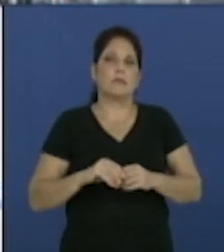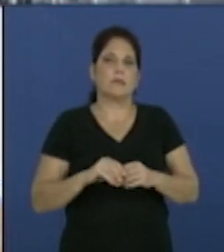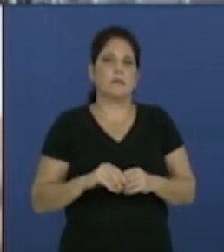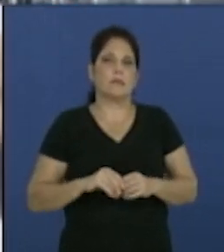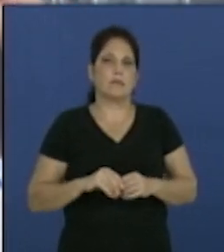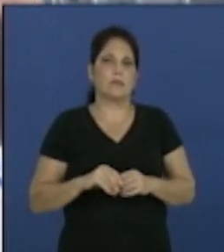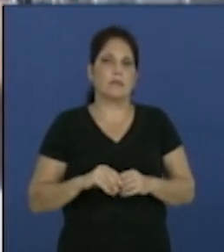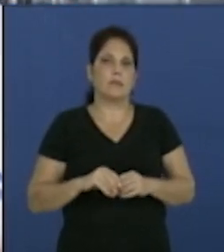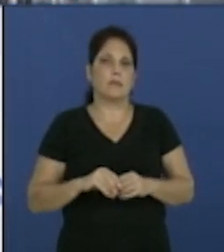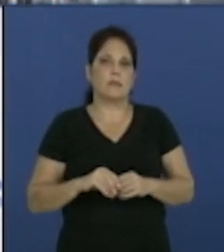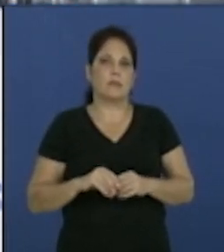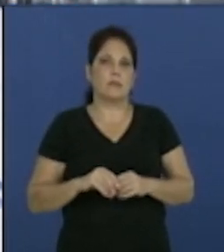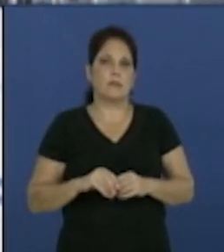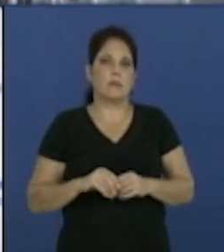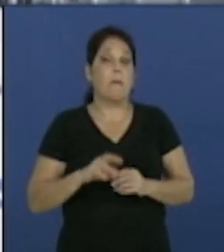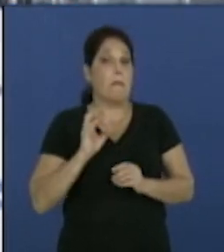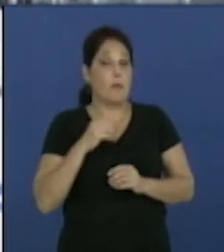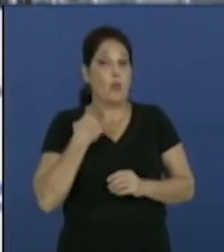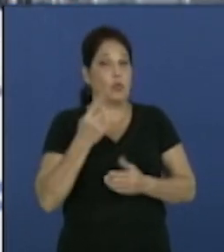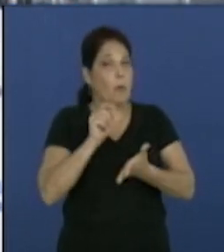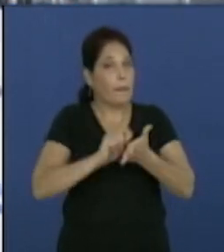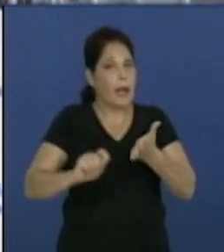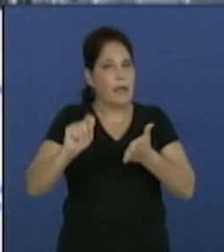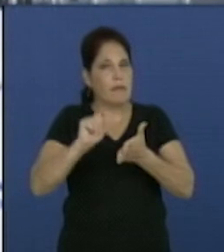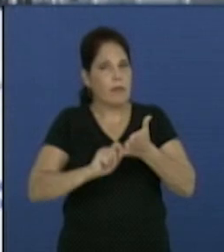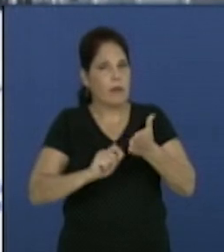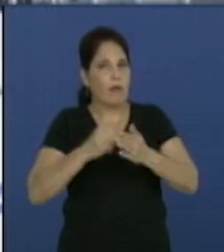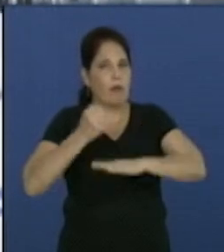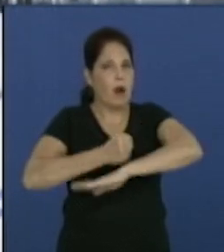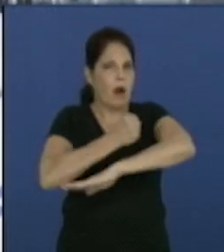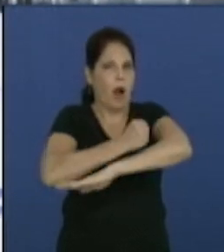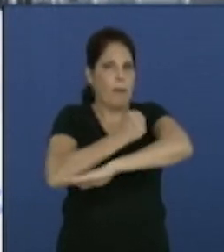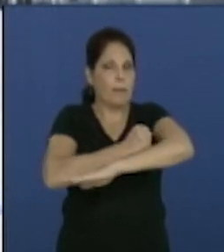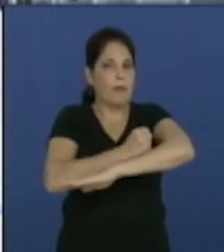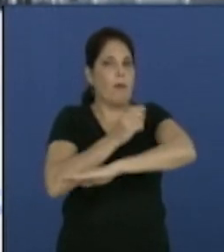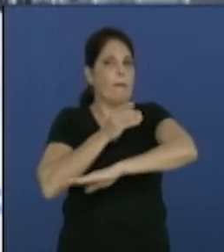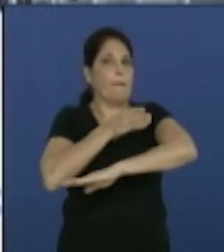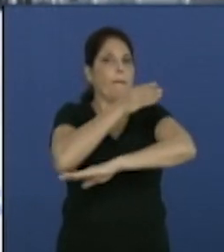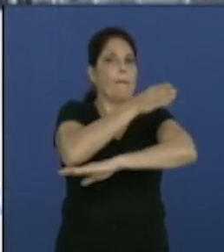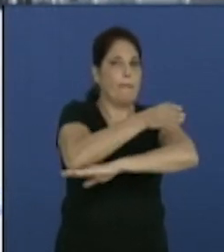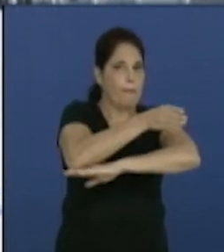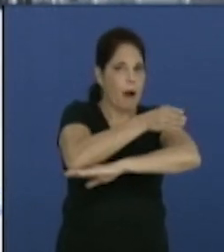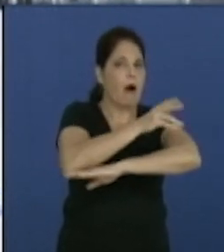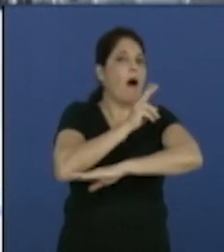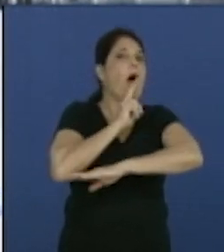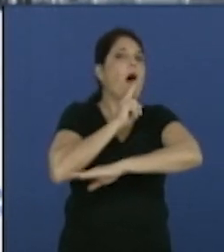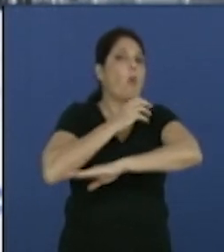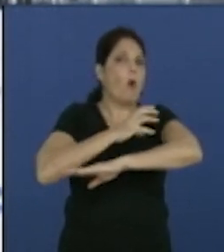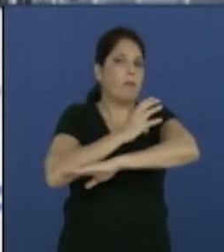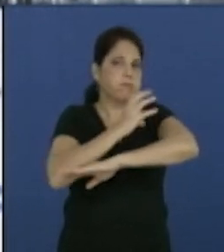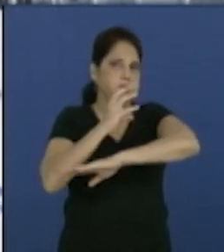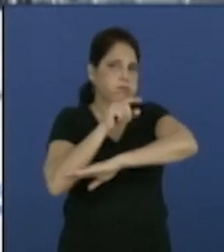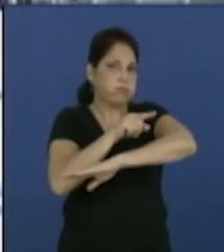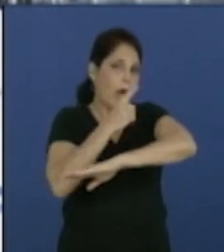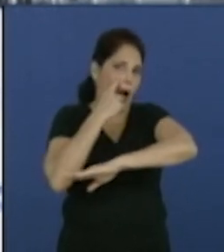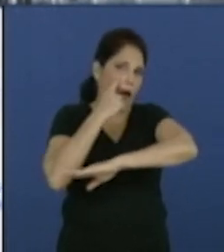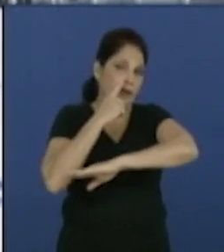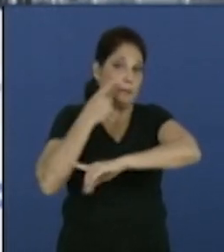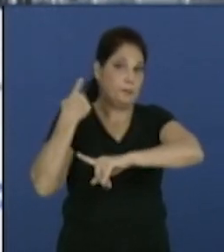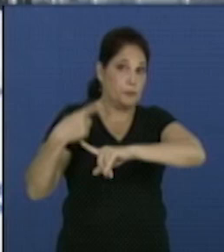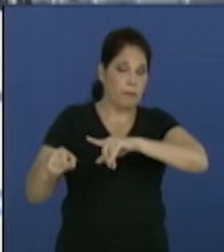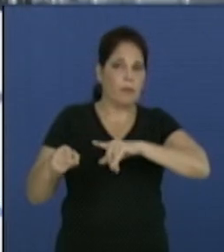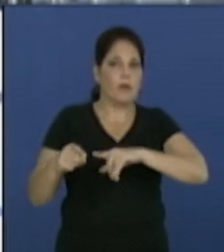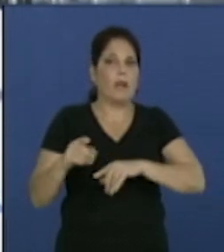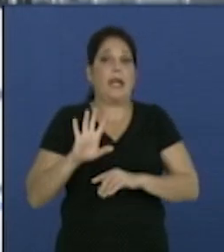afectándose el servicio. Y entonces hacia esos lugares dirigiríamos entonces el abasto con pipas. Y en el